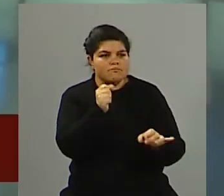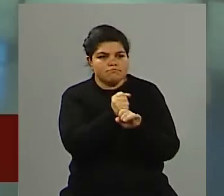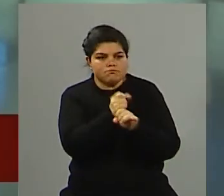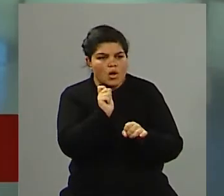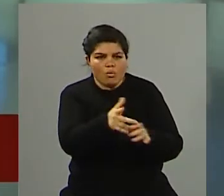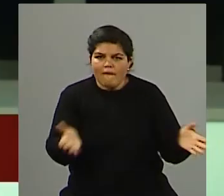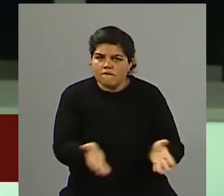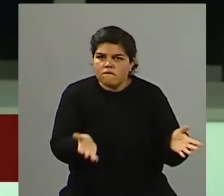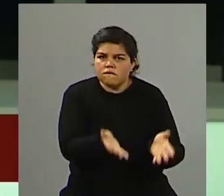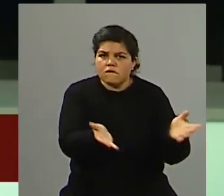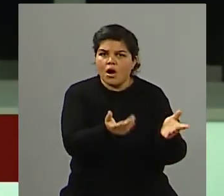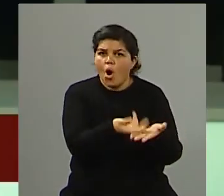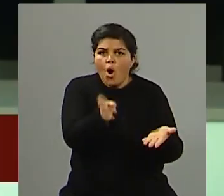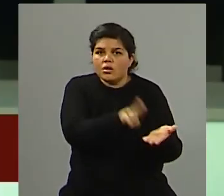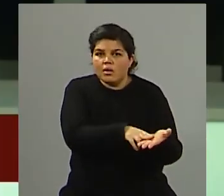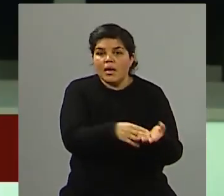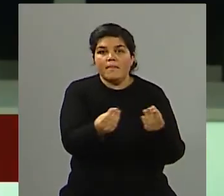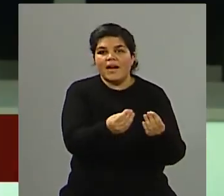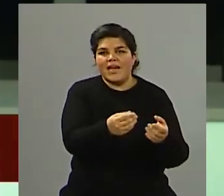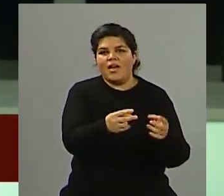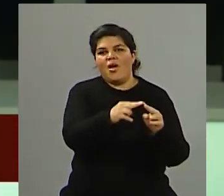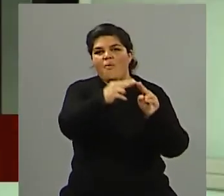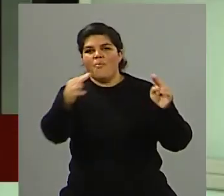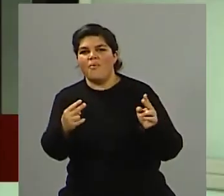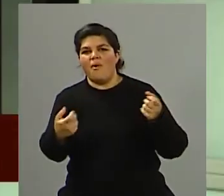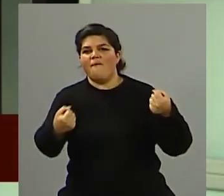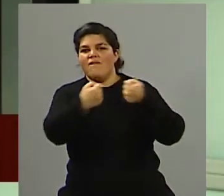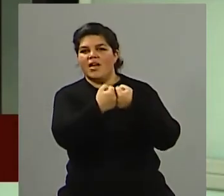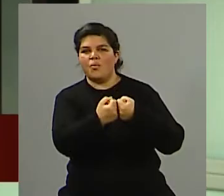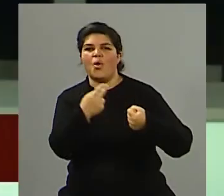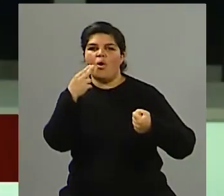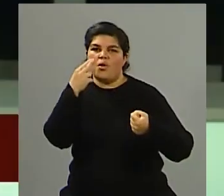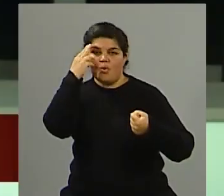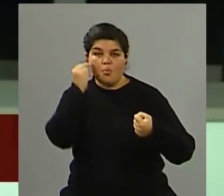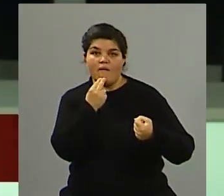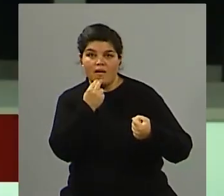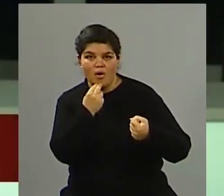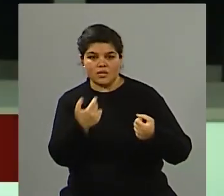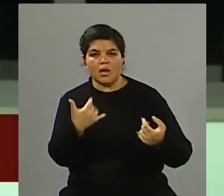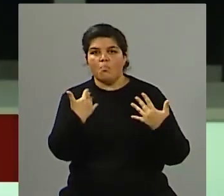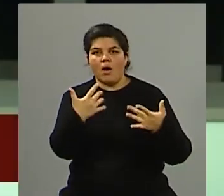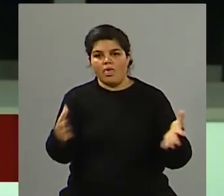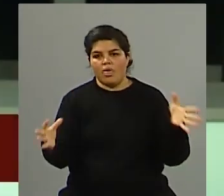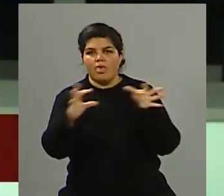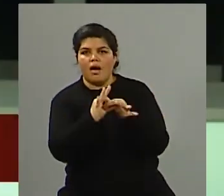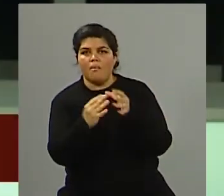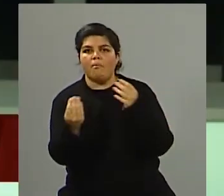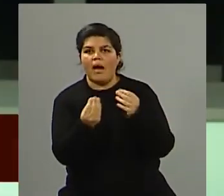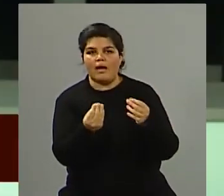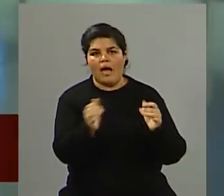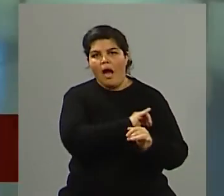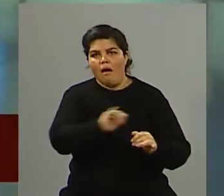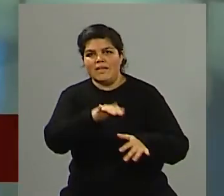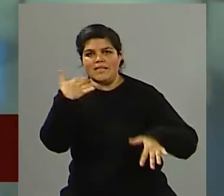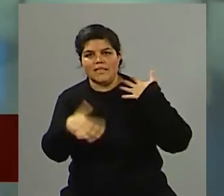infraestructura necesaria para que estén en vinculación con el 911 y bueno puedan trabajar articuladamente en la prevención y posterior represión con el 911